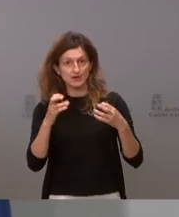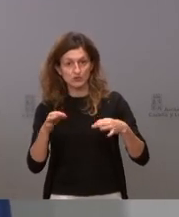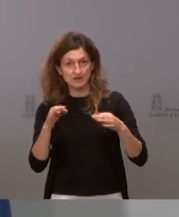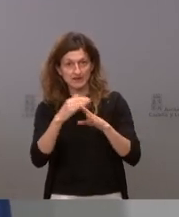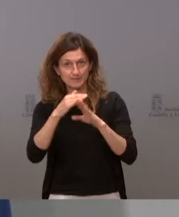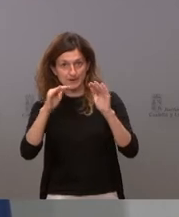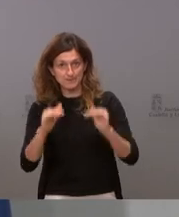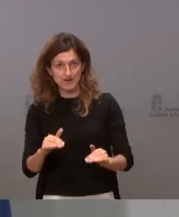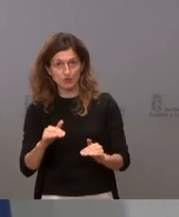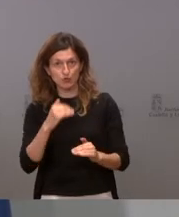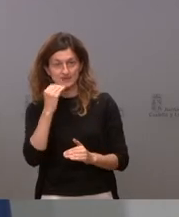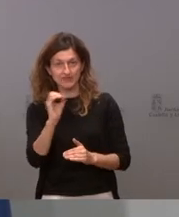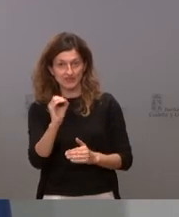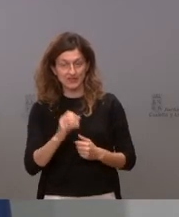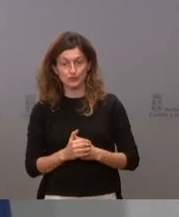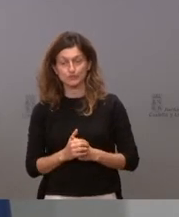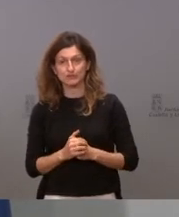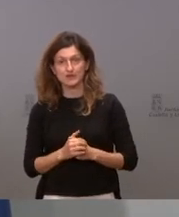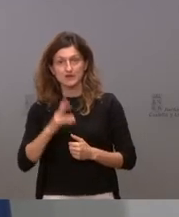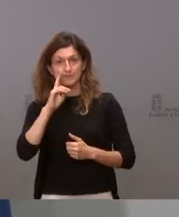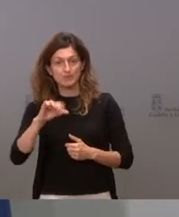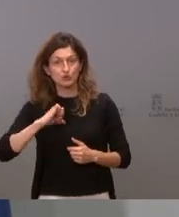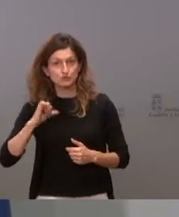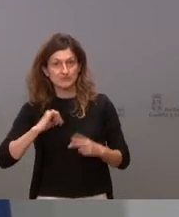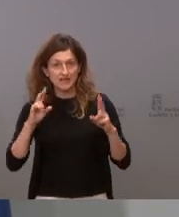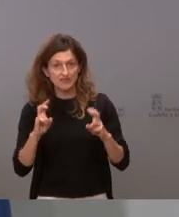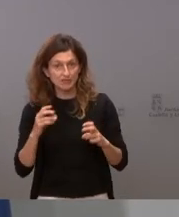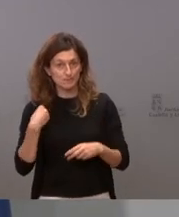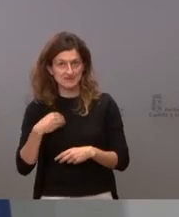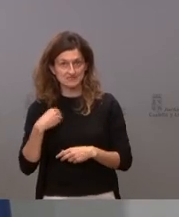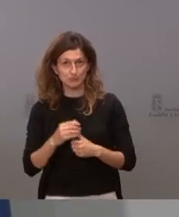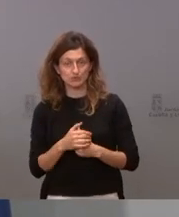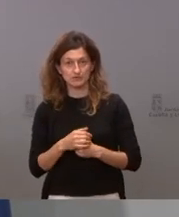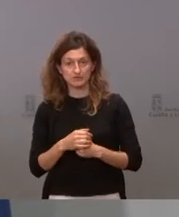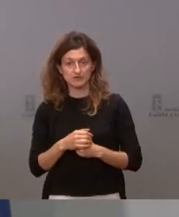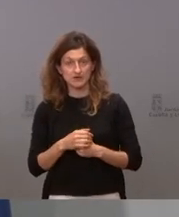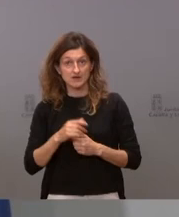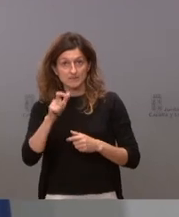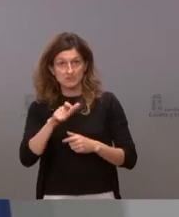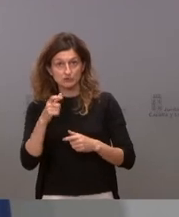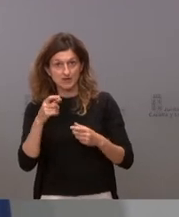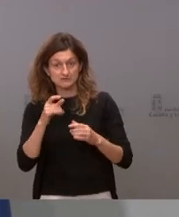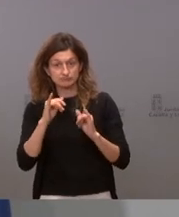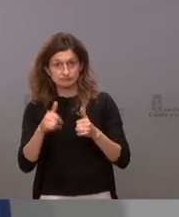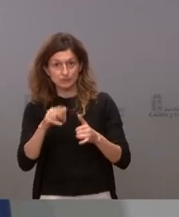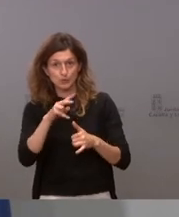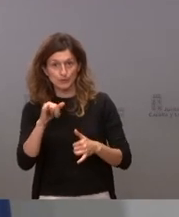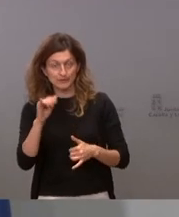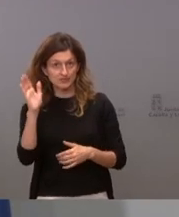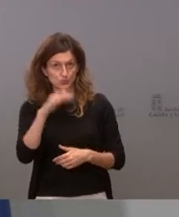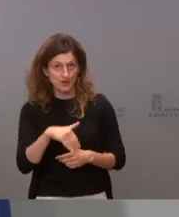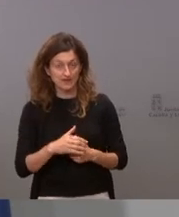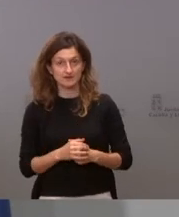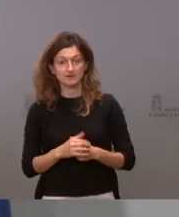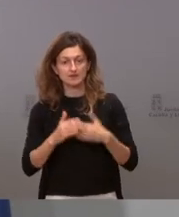bajo o nivel cero si vemos la hospitalización es exactamente lo mismo no están entrando nuestros pacientes en la UBI y por tanto